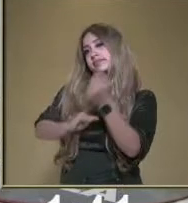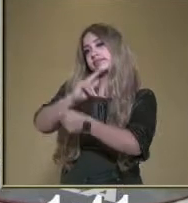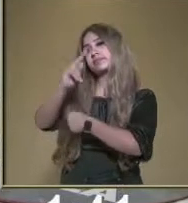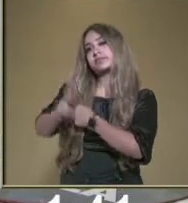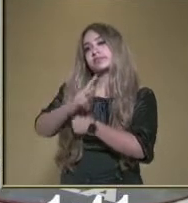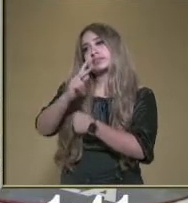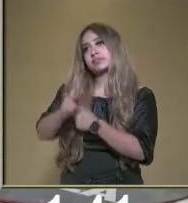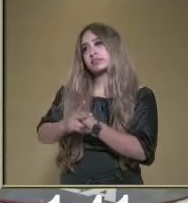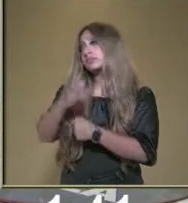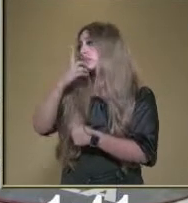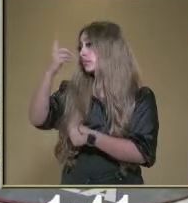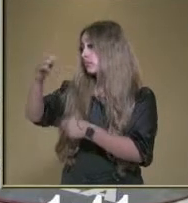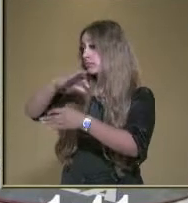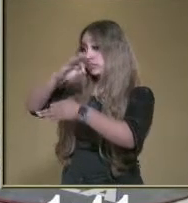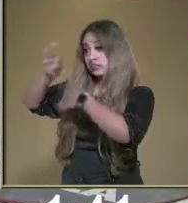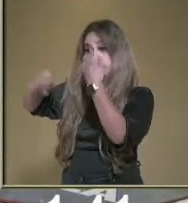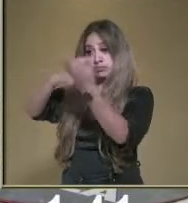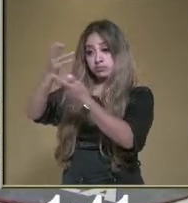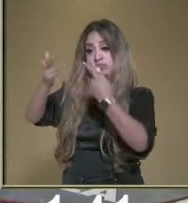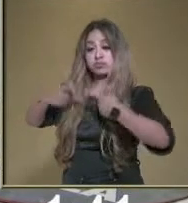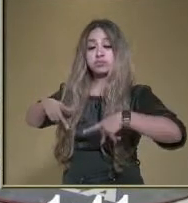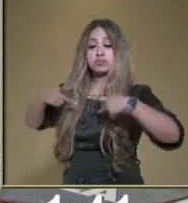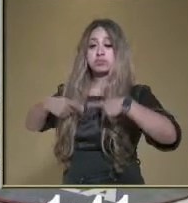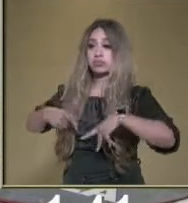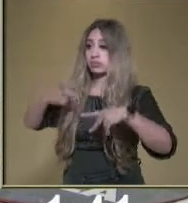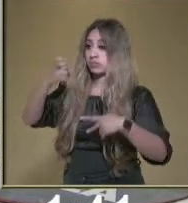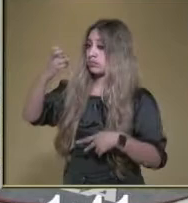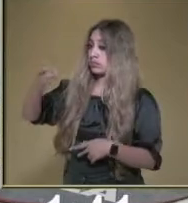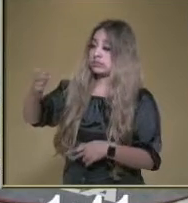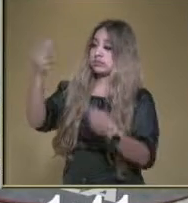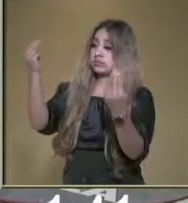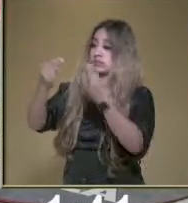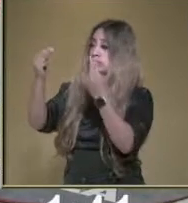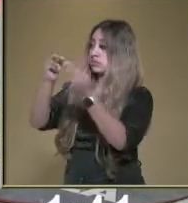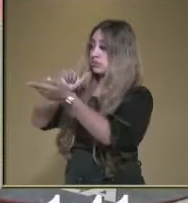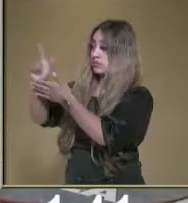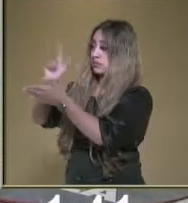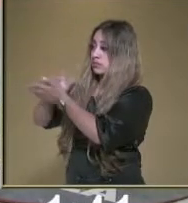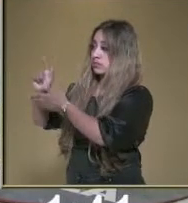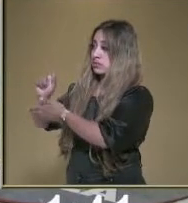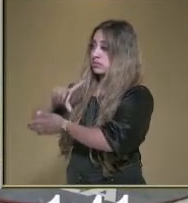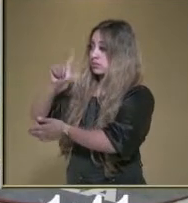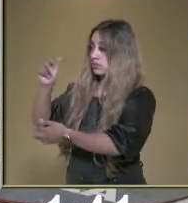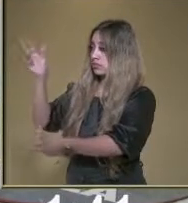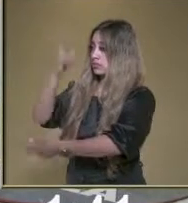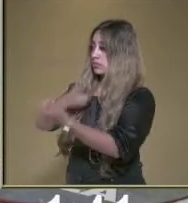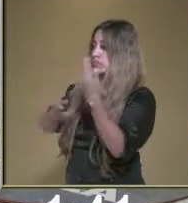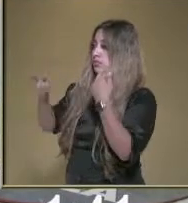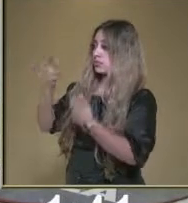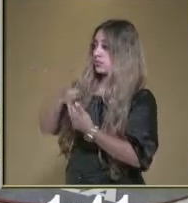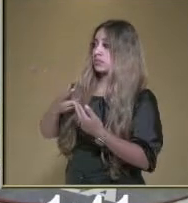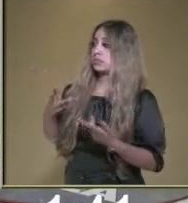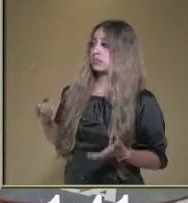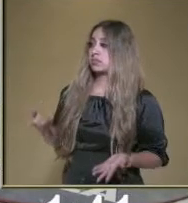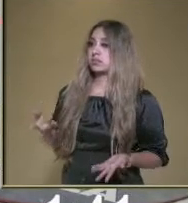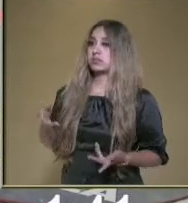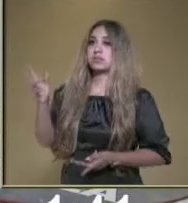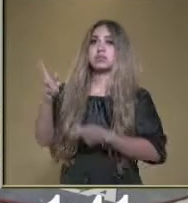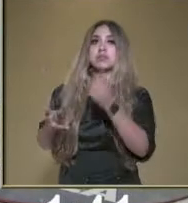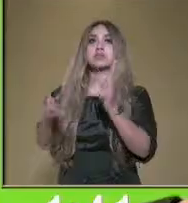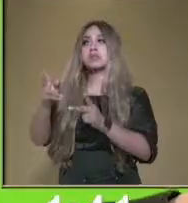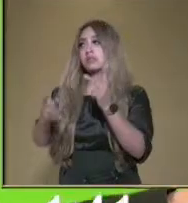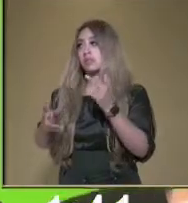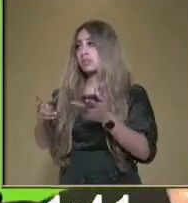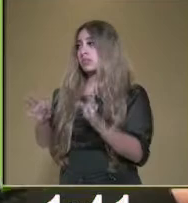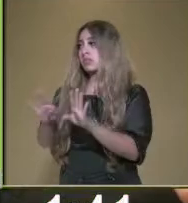a todos los habitantes de ahí que tienen que ser limpios. Pero voy a regresar. ¿Para qué? Pues para platicarte cómo me